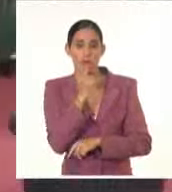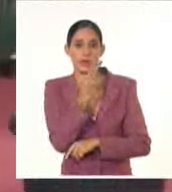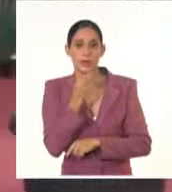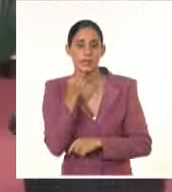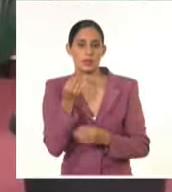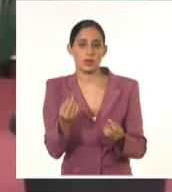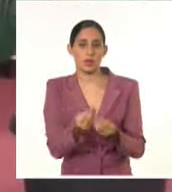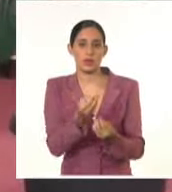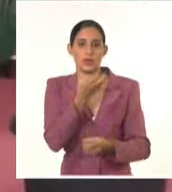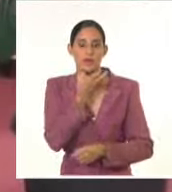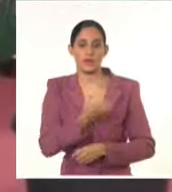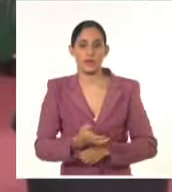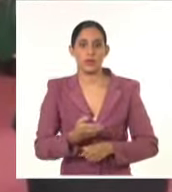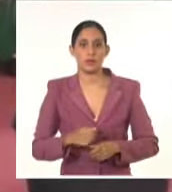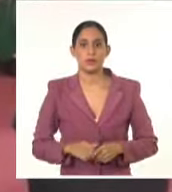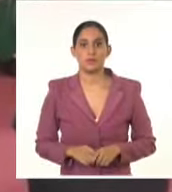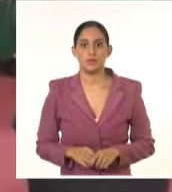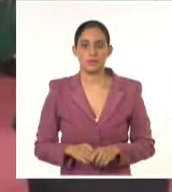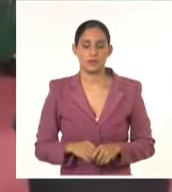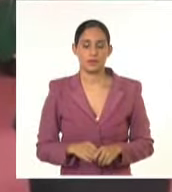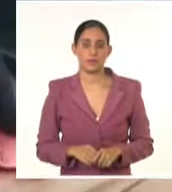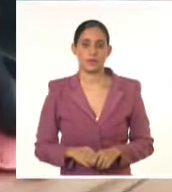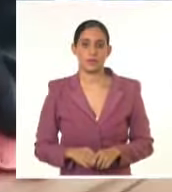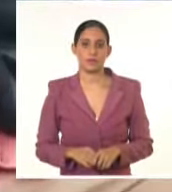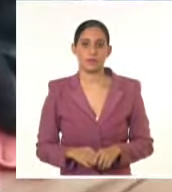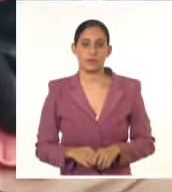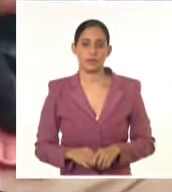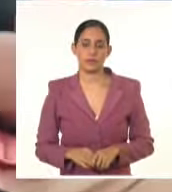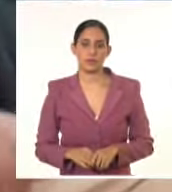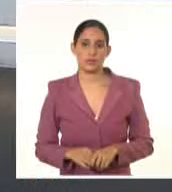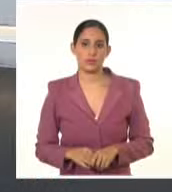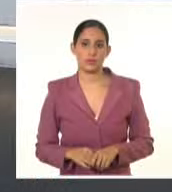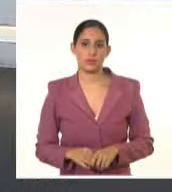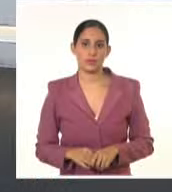Castro. Jenny Fleites, Canal Cubano de Noticias.